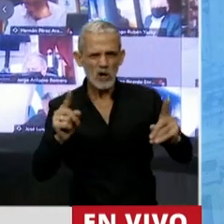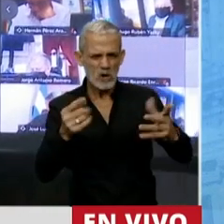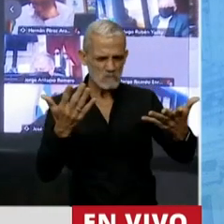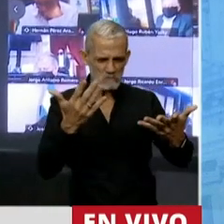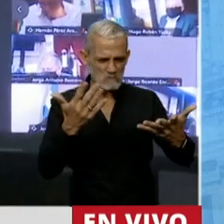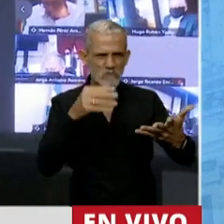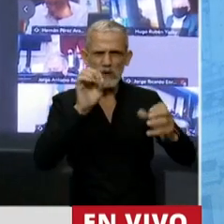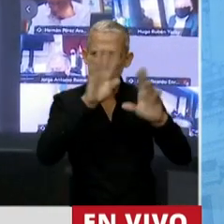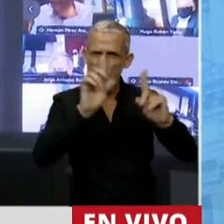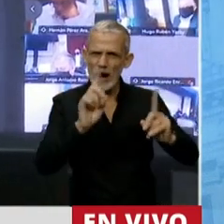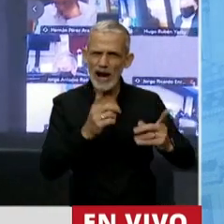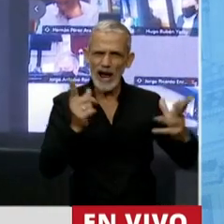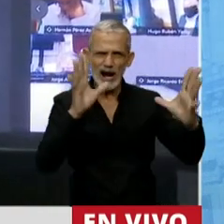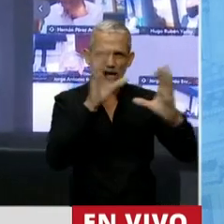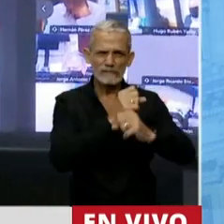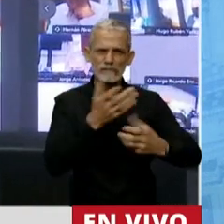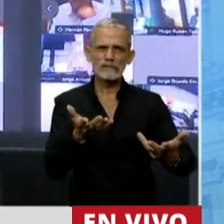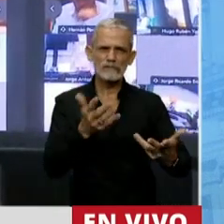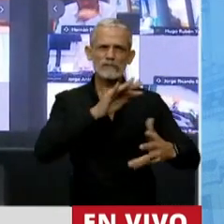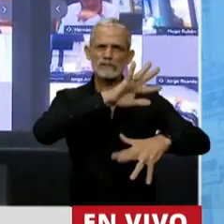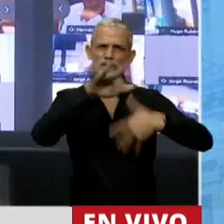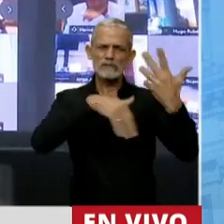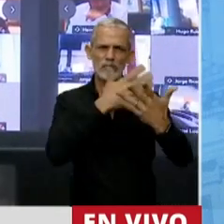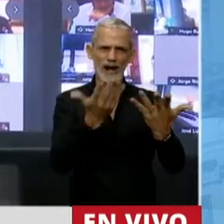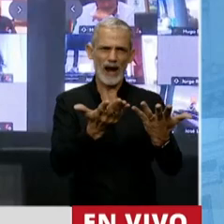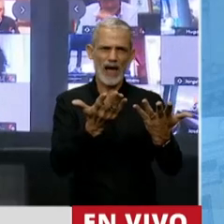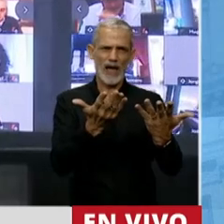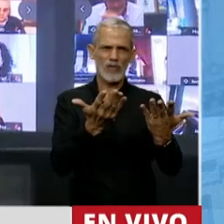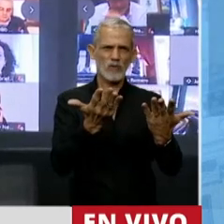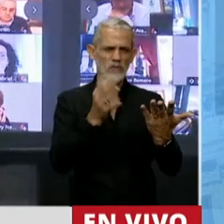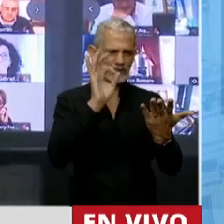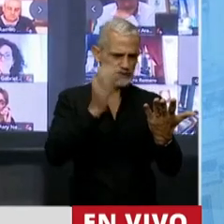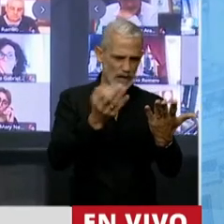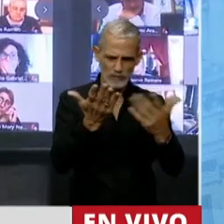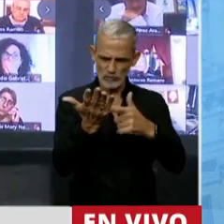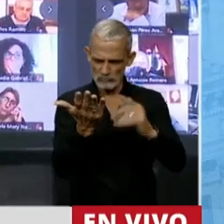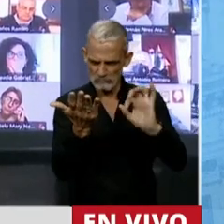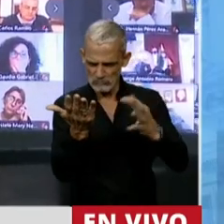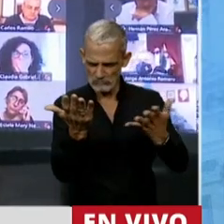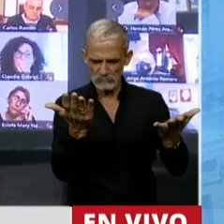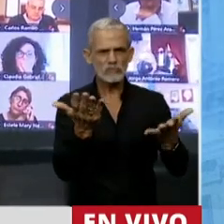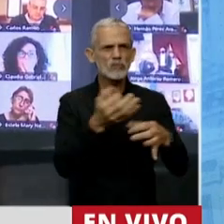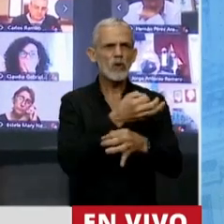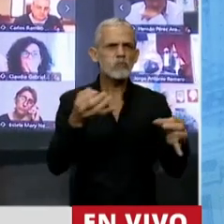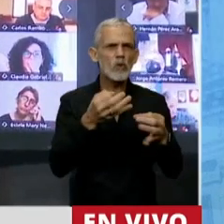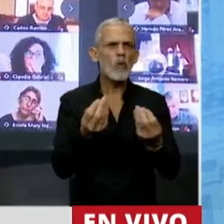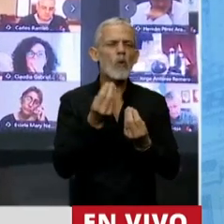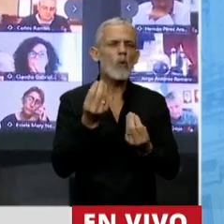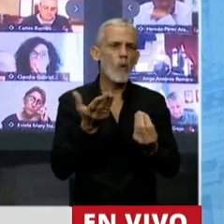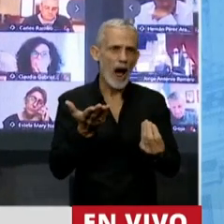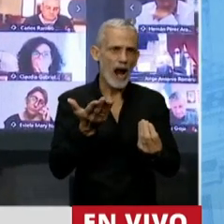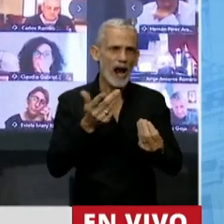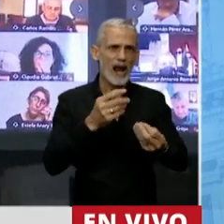se exponen, que no se puede saber o no podemos saber con certeza a qué tipo